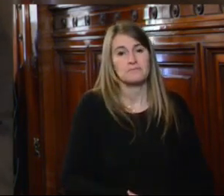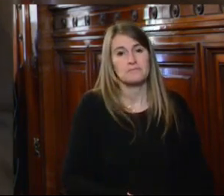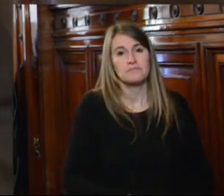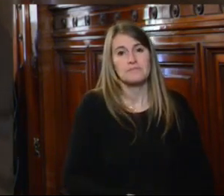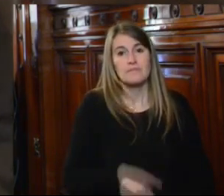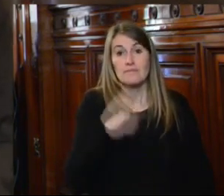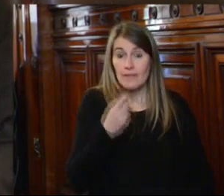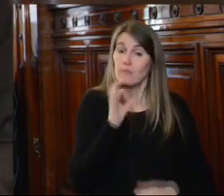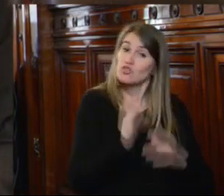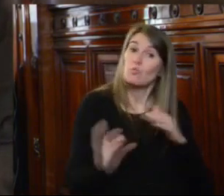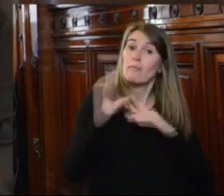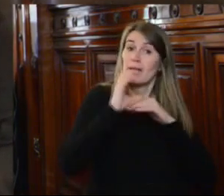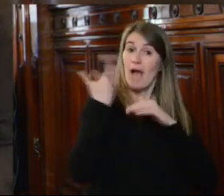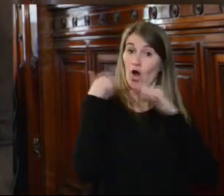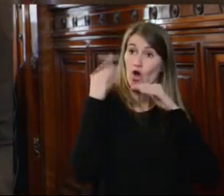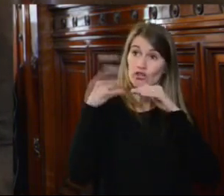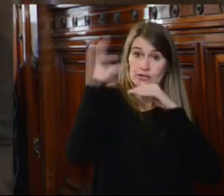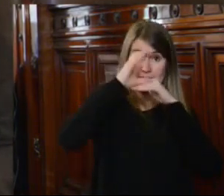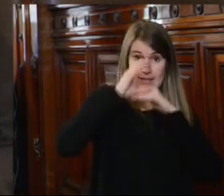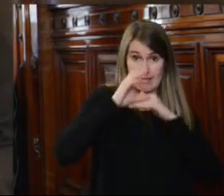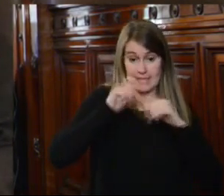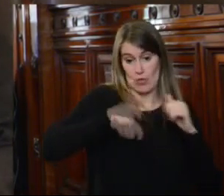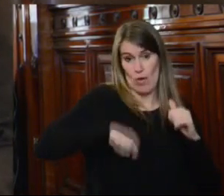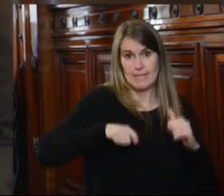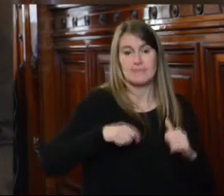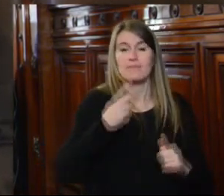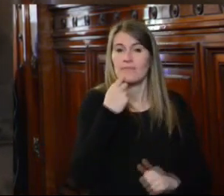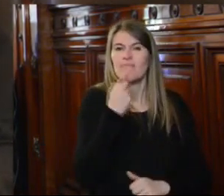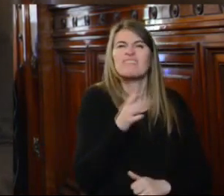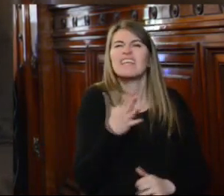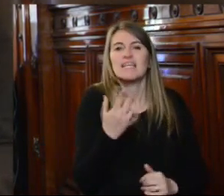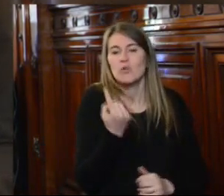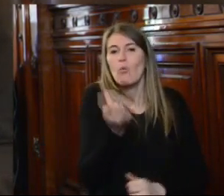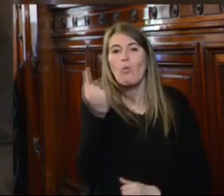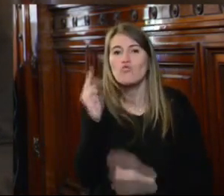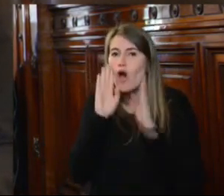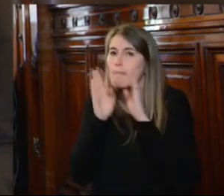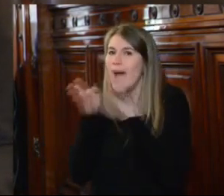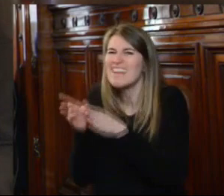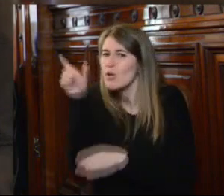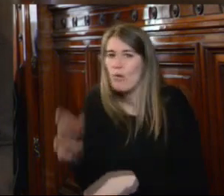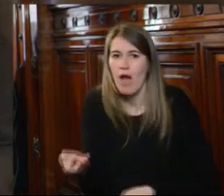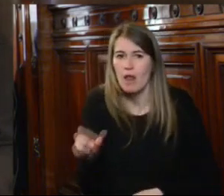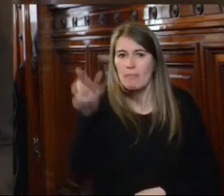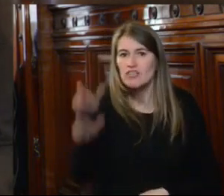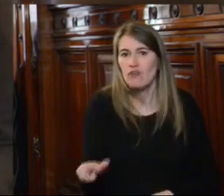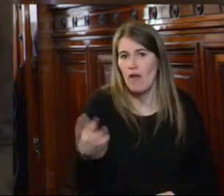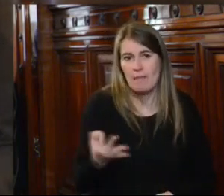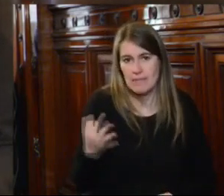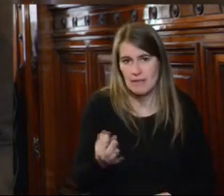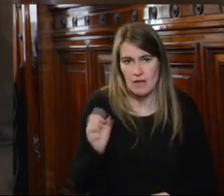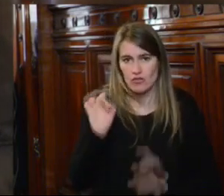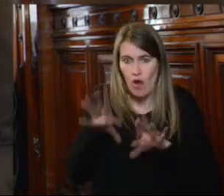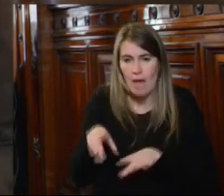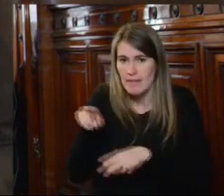La Suprema Corte de Justicia desea poner de relieve que esto se trata de un caso particular un caso concreto sometido